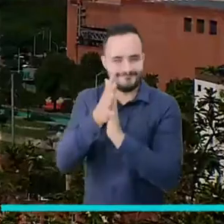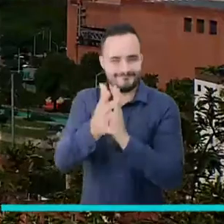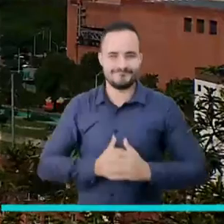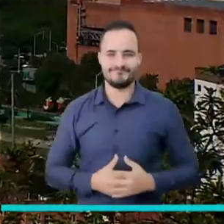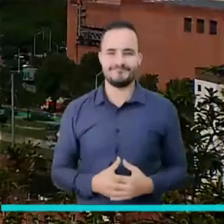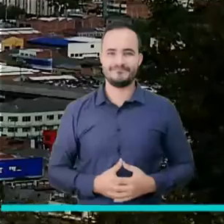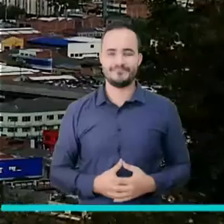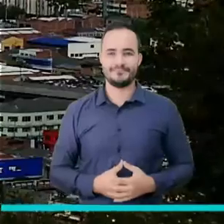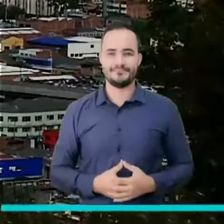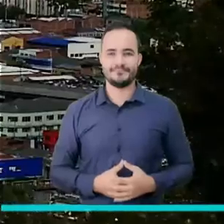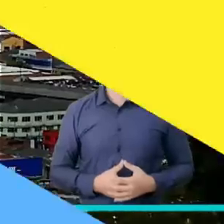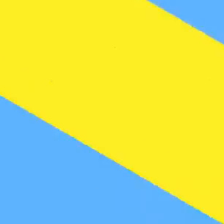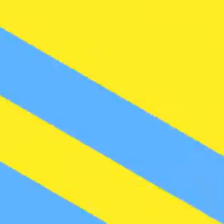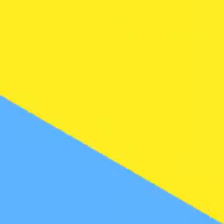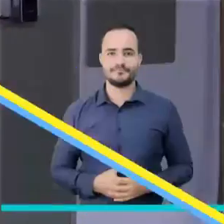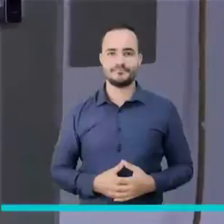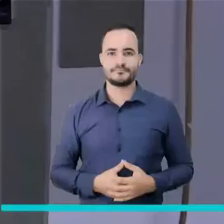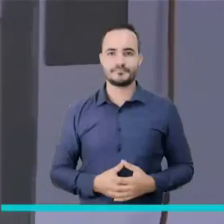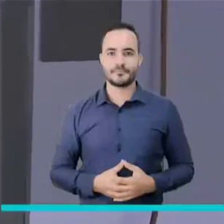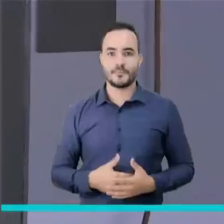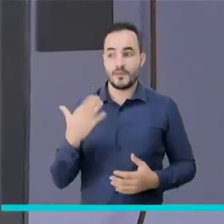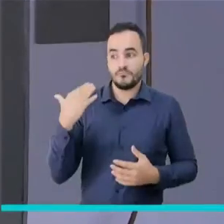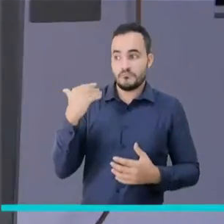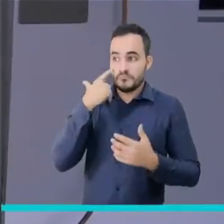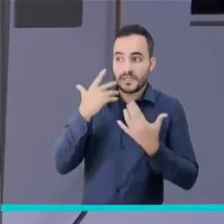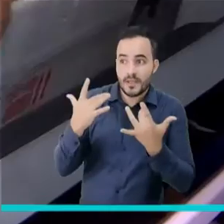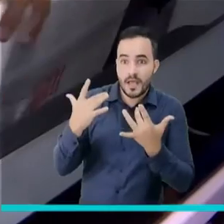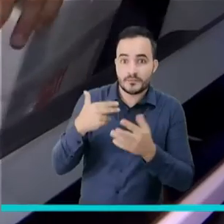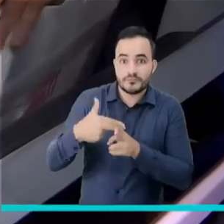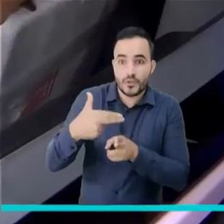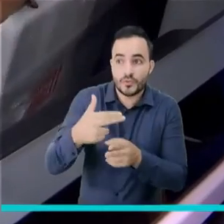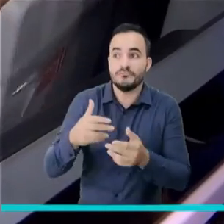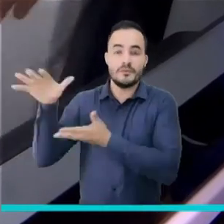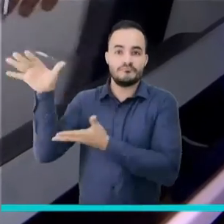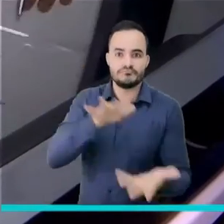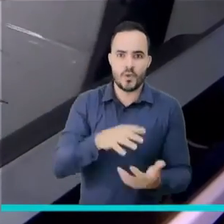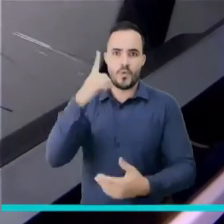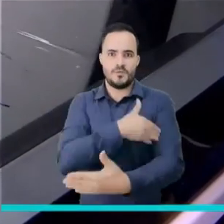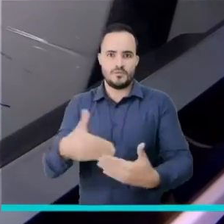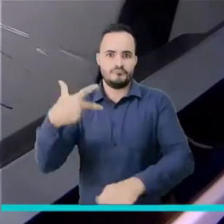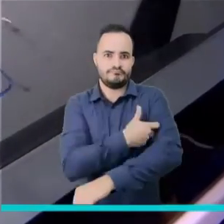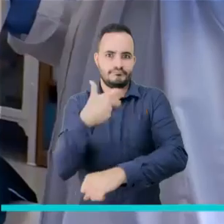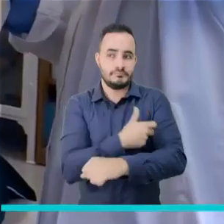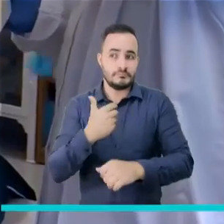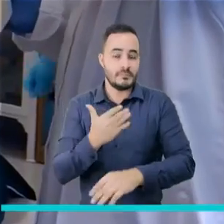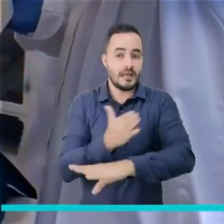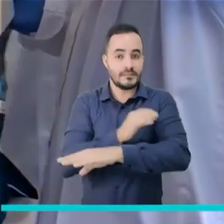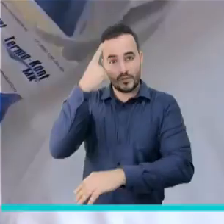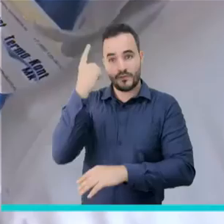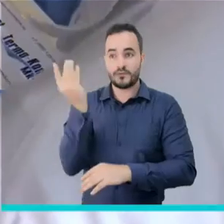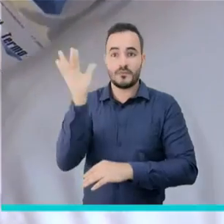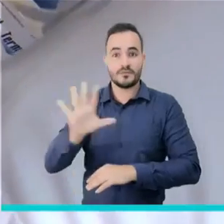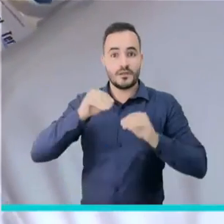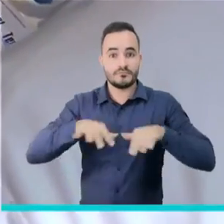destacadas de la semana. A inicios de esta semana, se espera la llegada de un millón de biológicos al país,